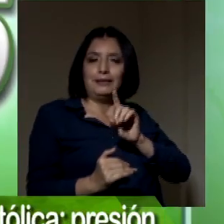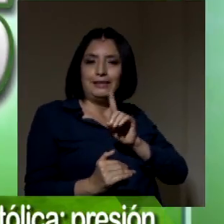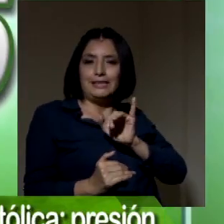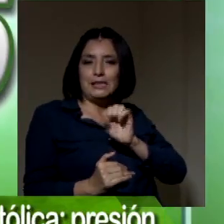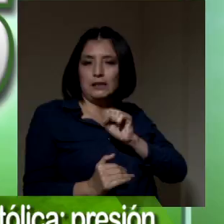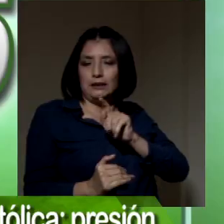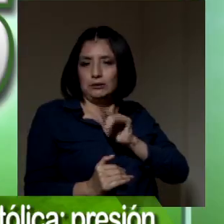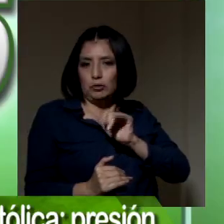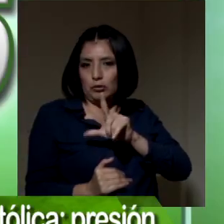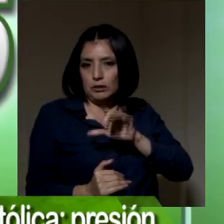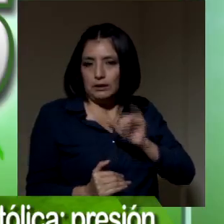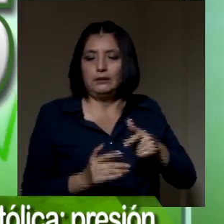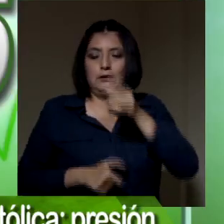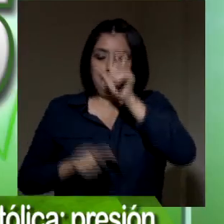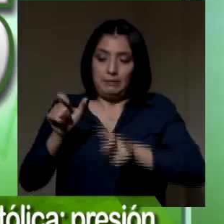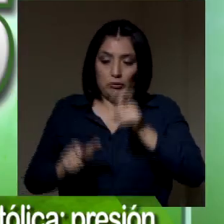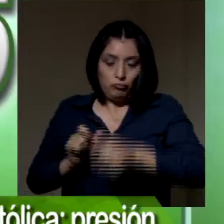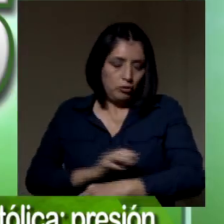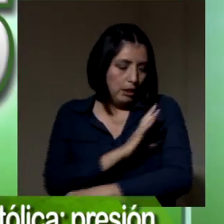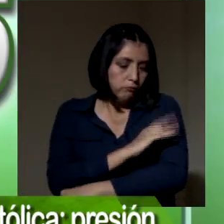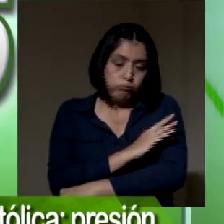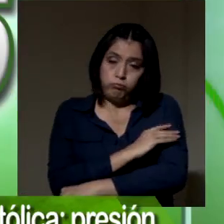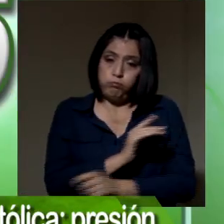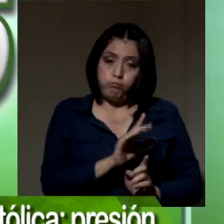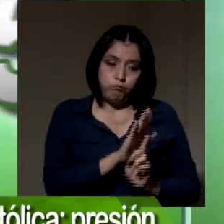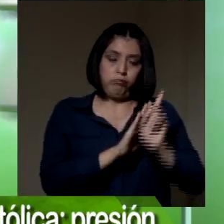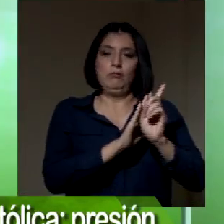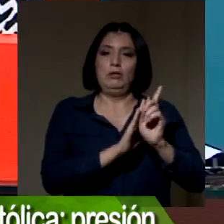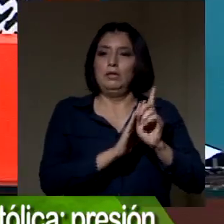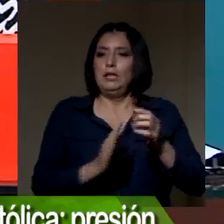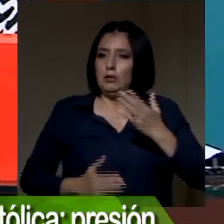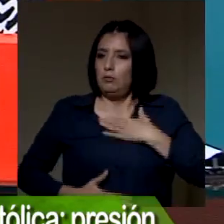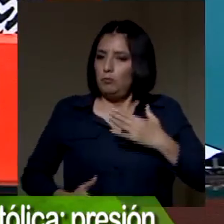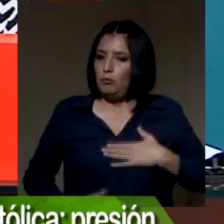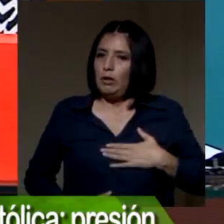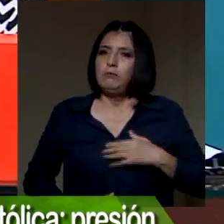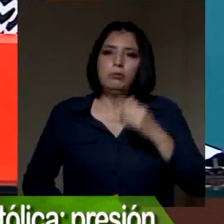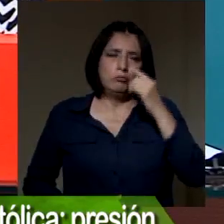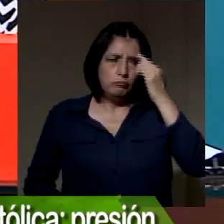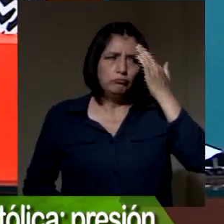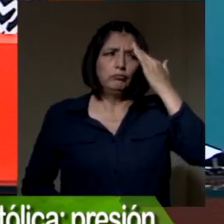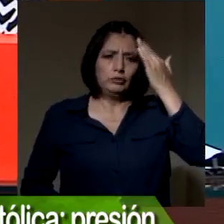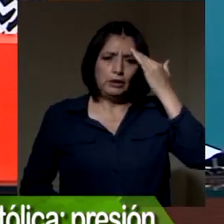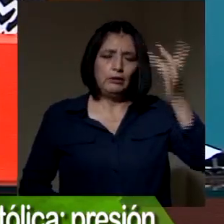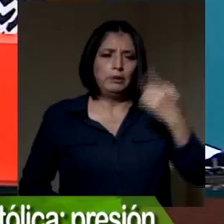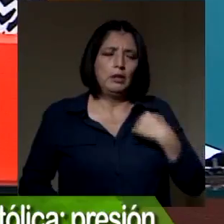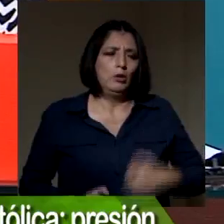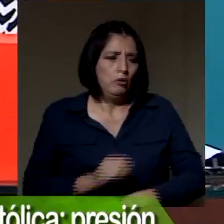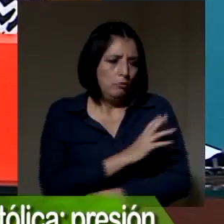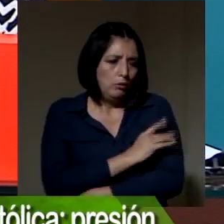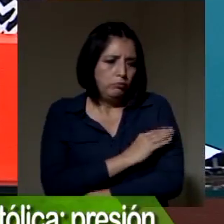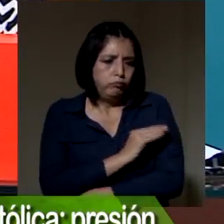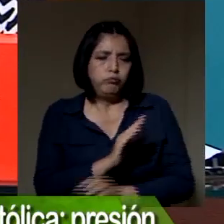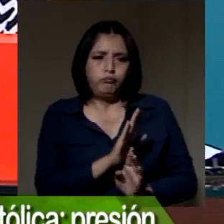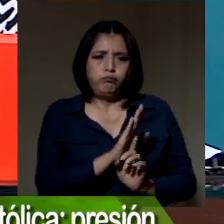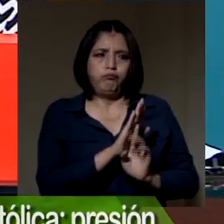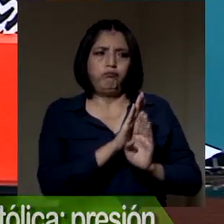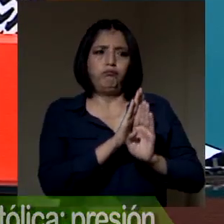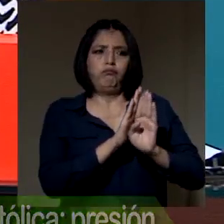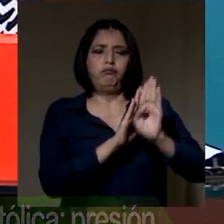persona hipertensa, fíjate, Milen, el organismo es sabio. Cuando la presión está alta, la sangre se